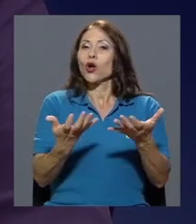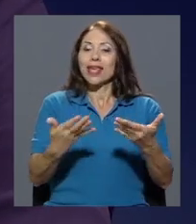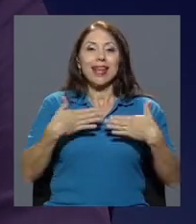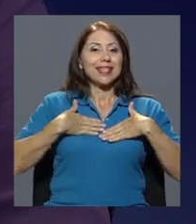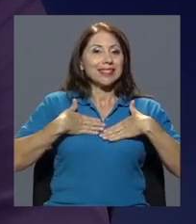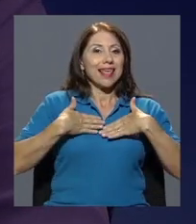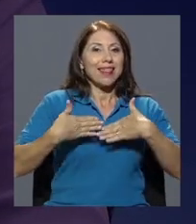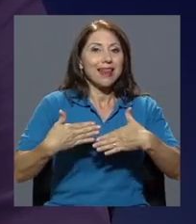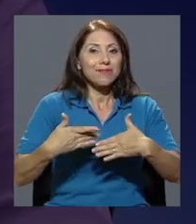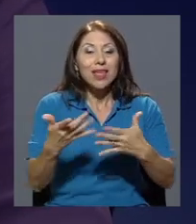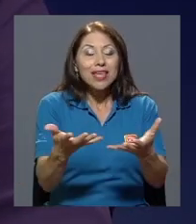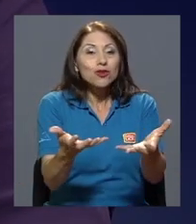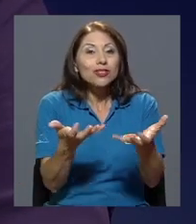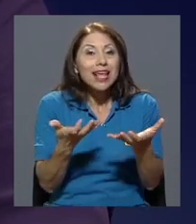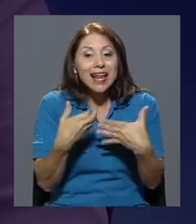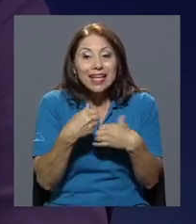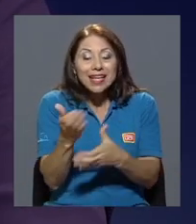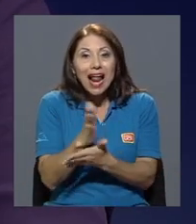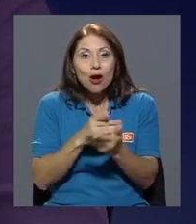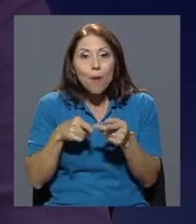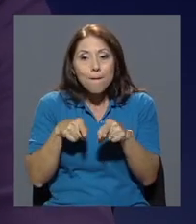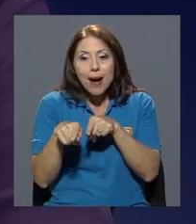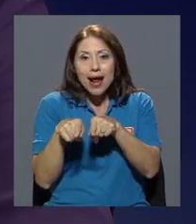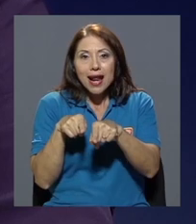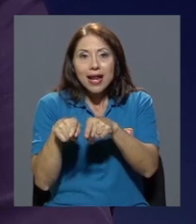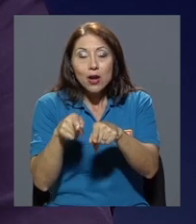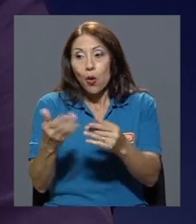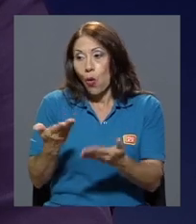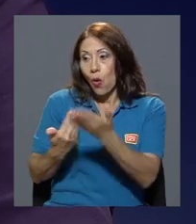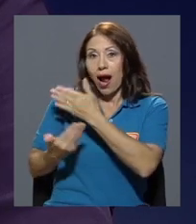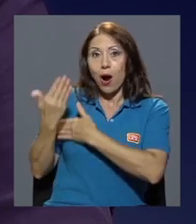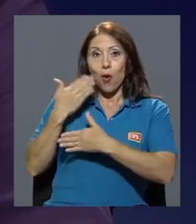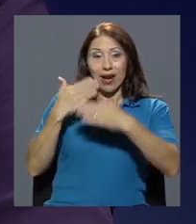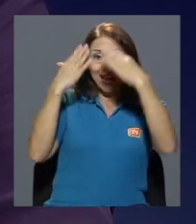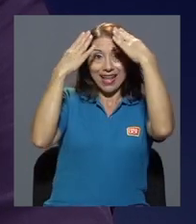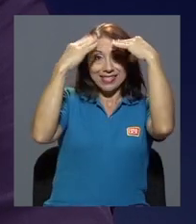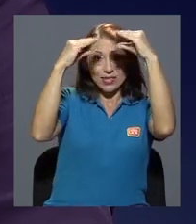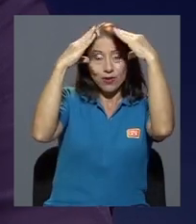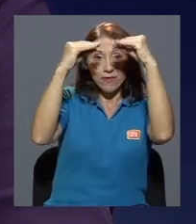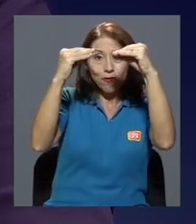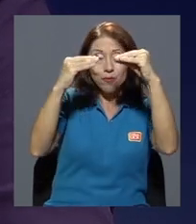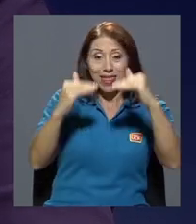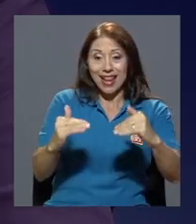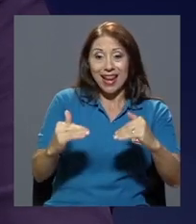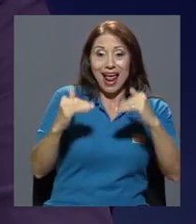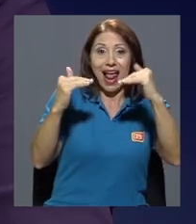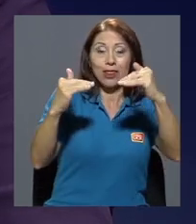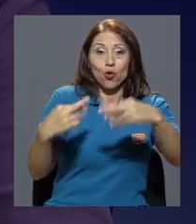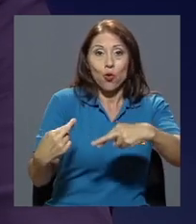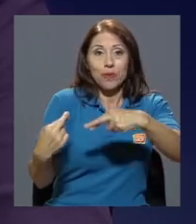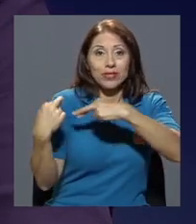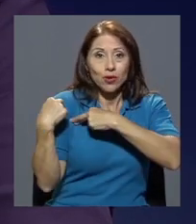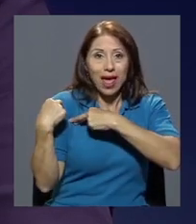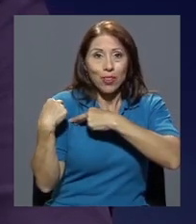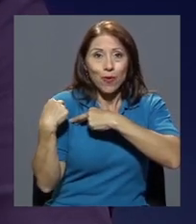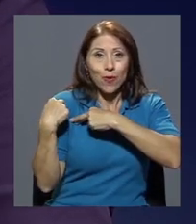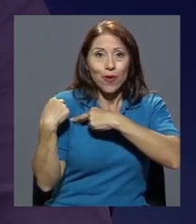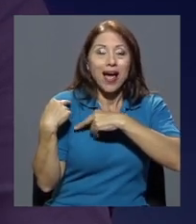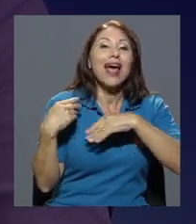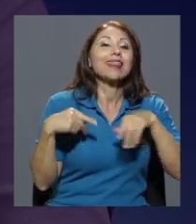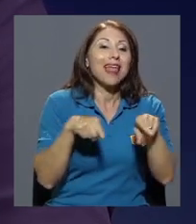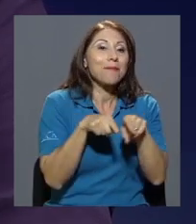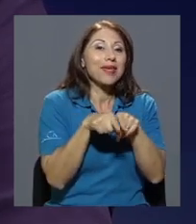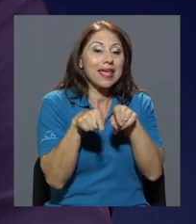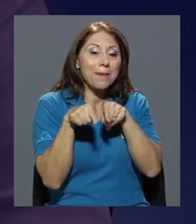en crear una narrativa paralela o ahora que salió el informe del alto comisionado en paralelo el Estado el